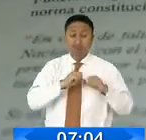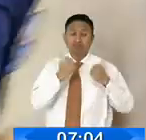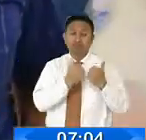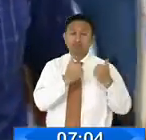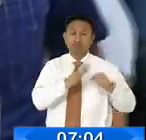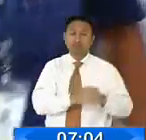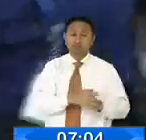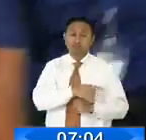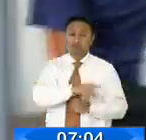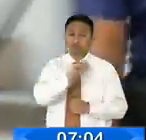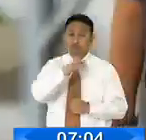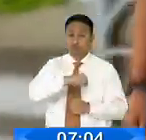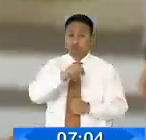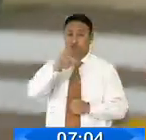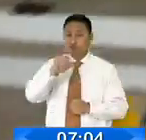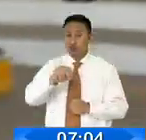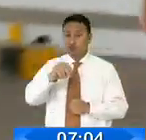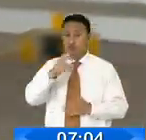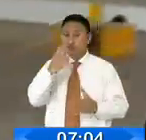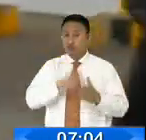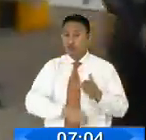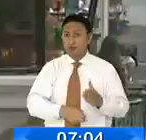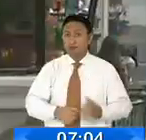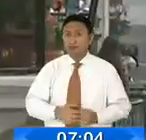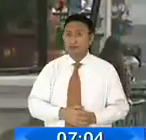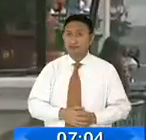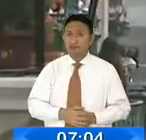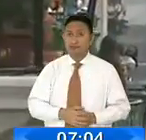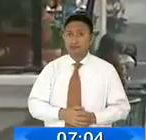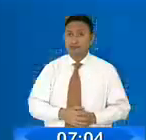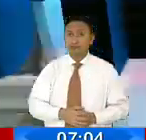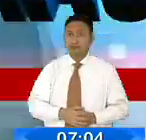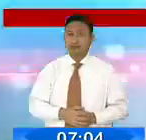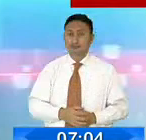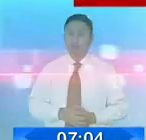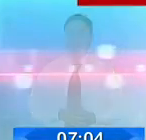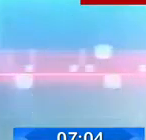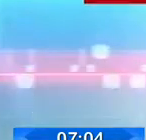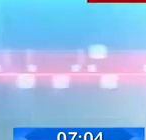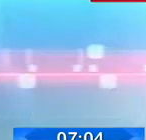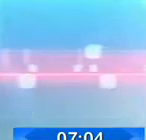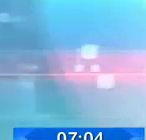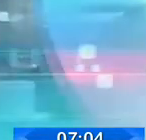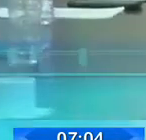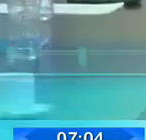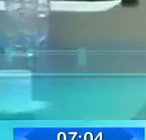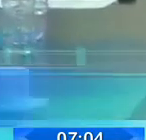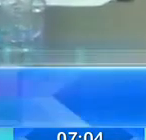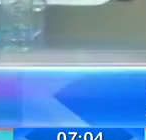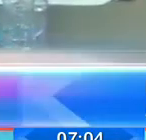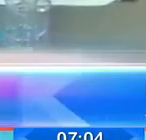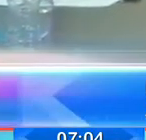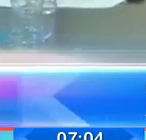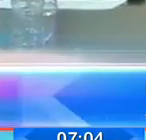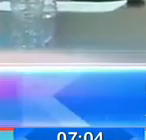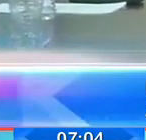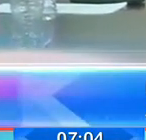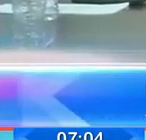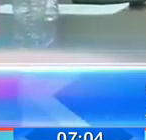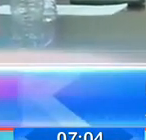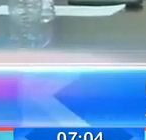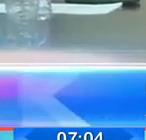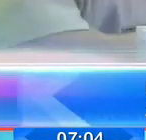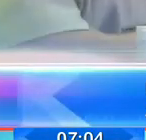la censura de la funcionaria, informó Carolina Basante. Al retornar vamos a contarles que el comandante de la policía Patricio Carrillo